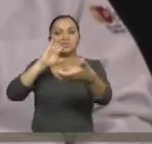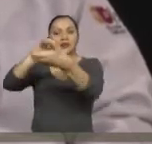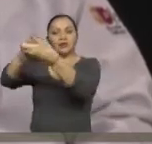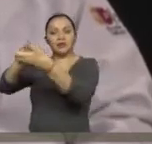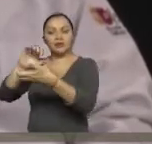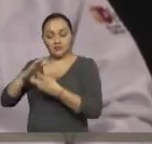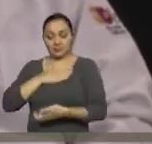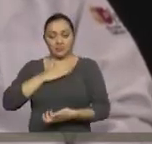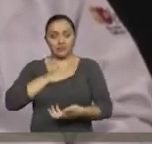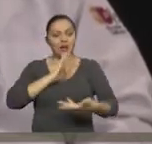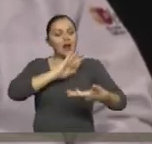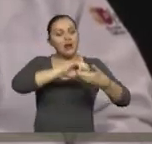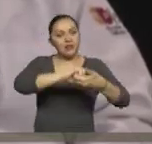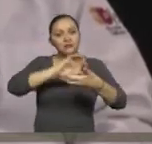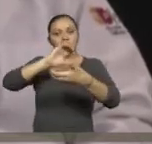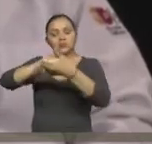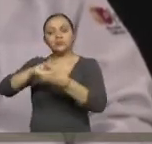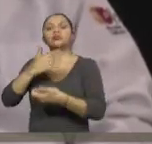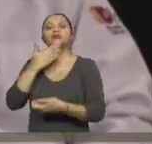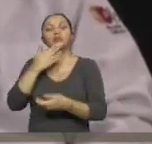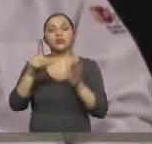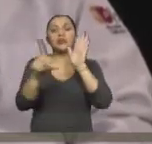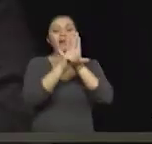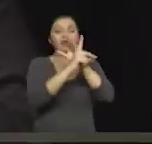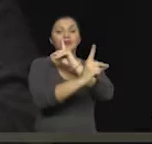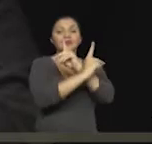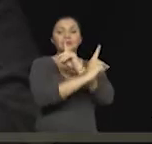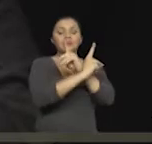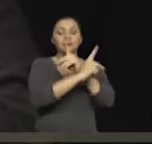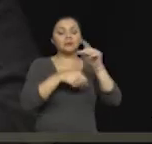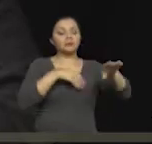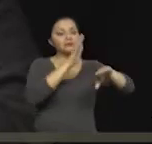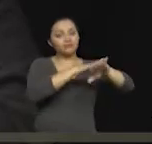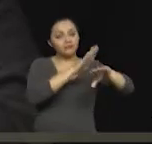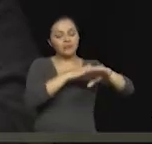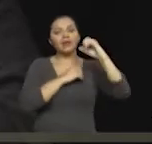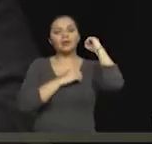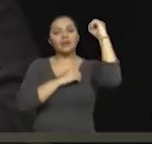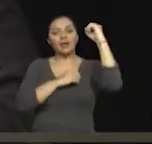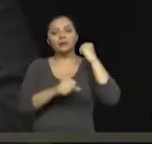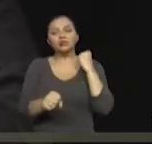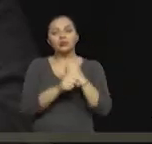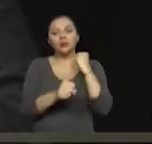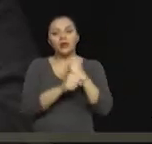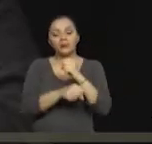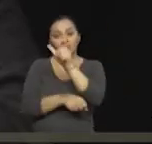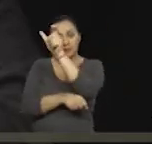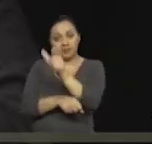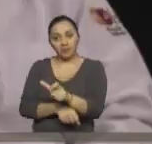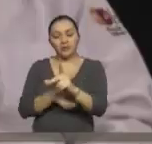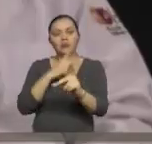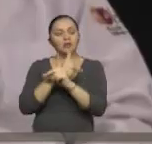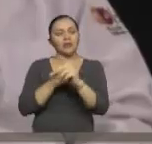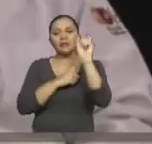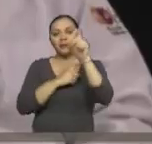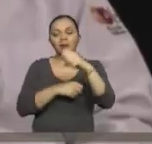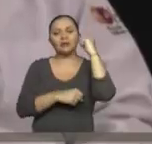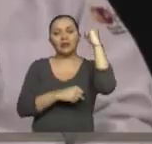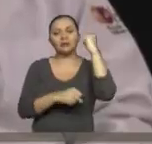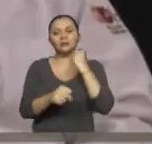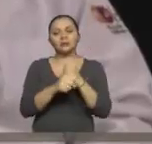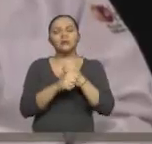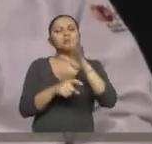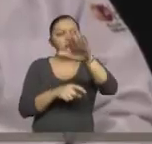cierto?, de acuerdo a lo que determina la Ley Orgánica de Discapacidad, es el derecho al trabajo que tiene la persona con discapacidad. Y